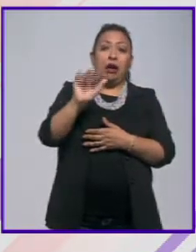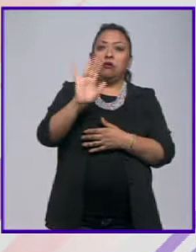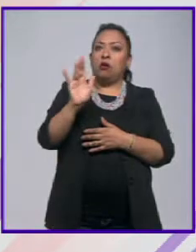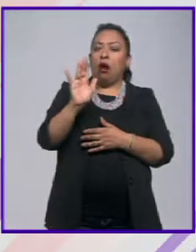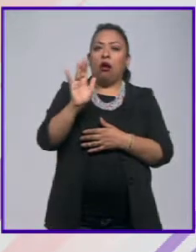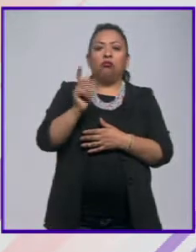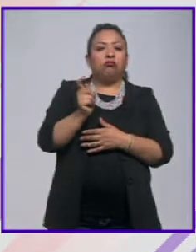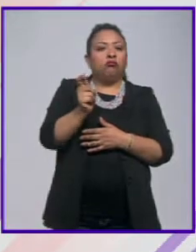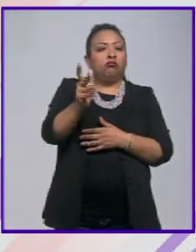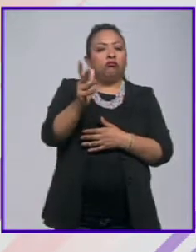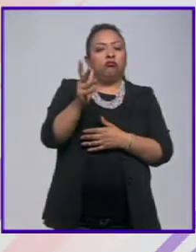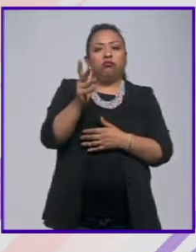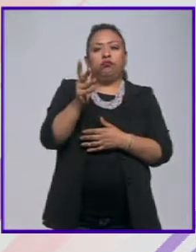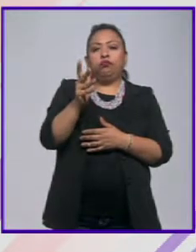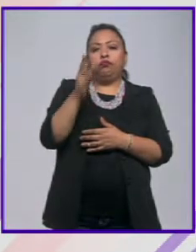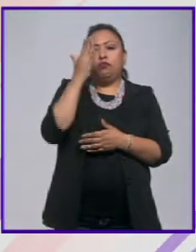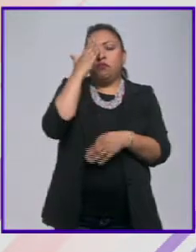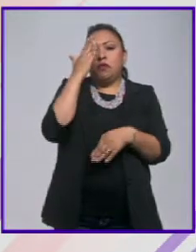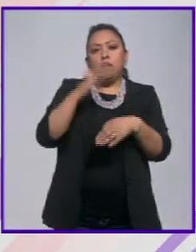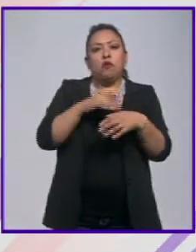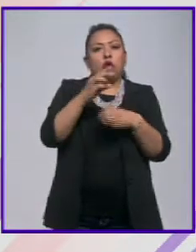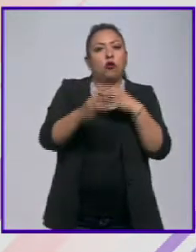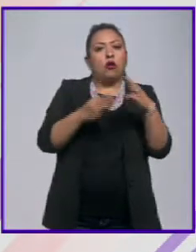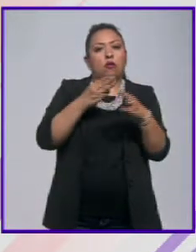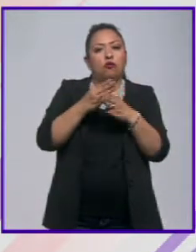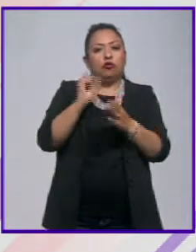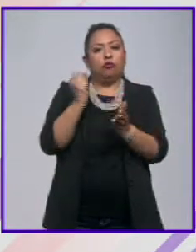nombrado este acervo, Memoria del Mundo.